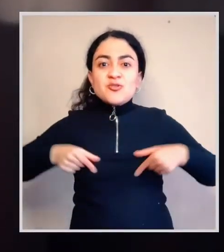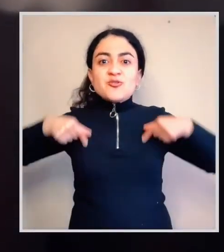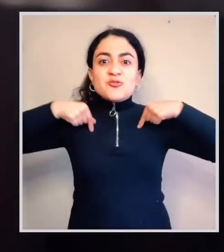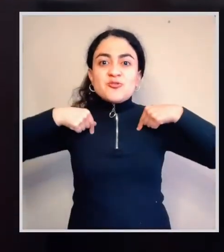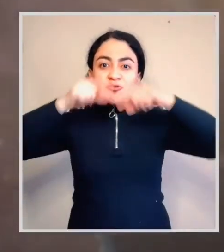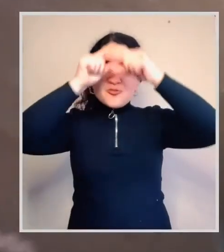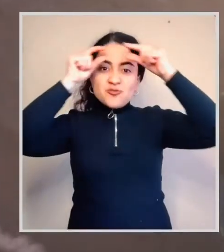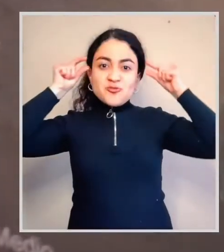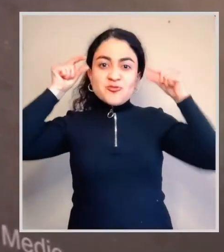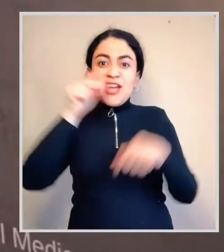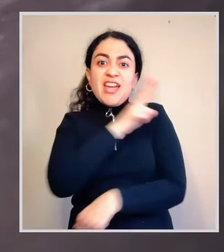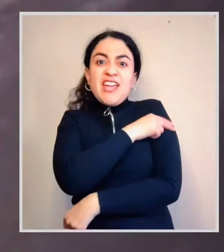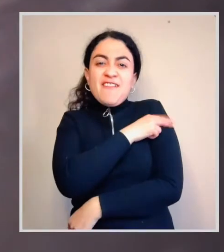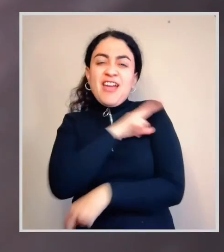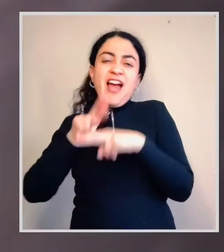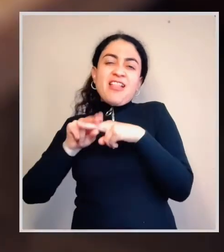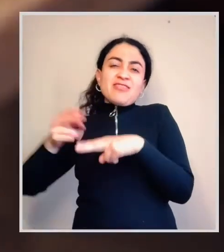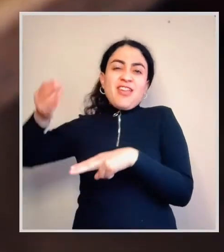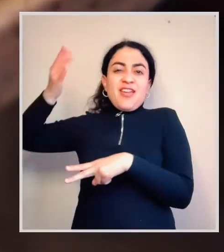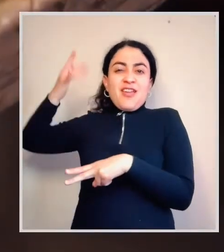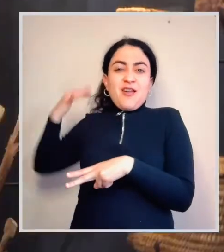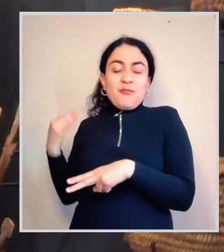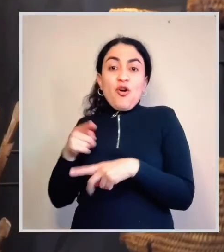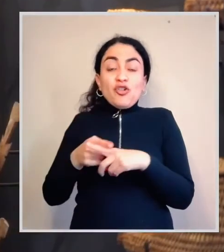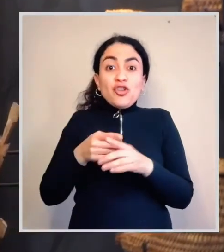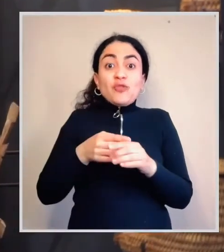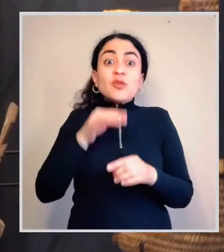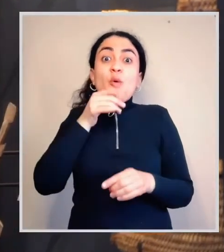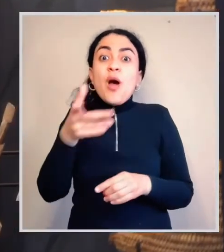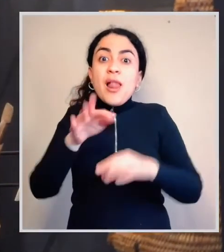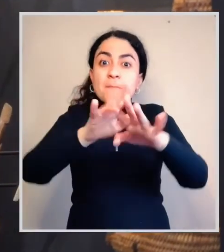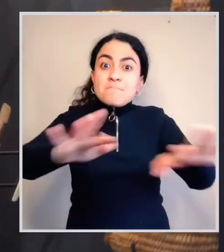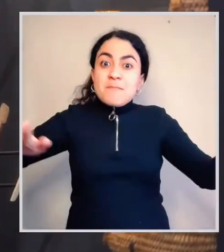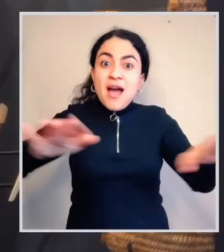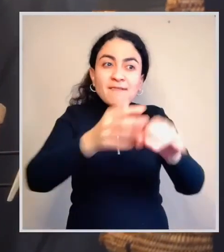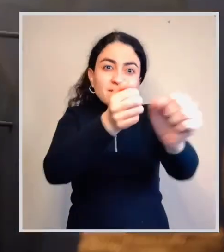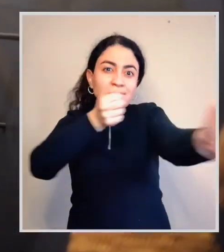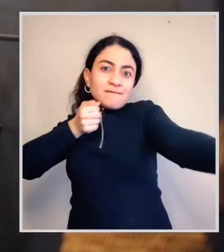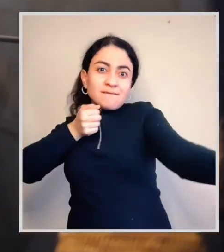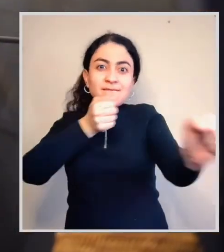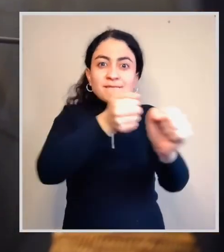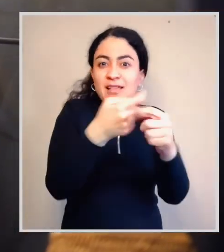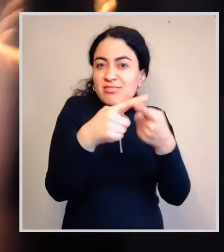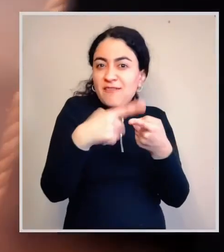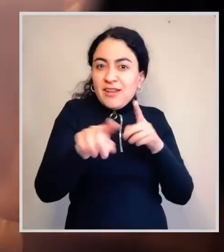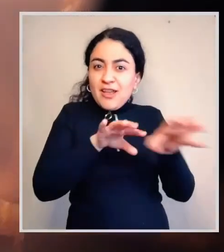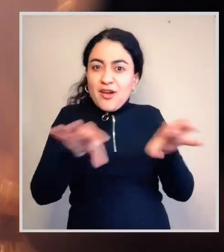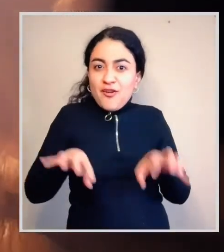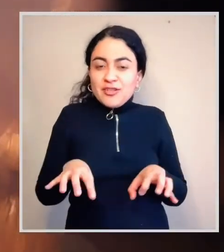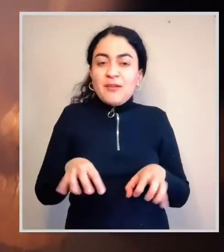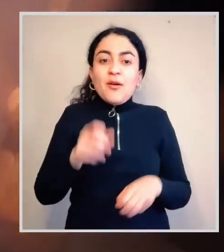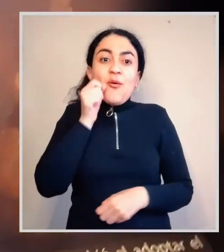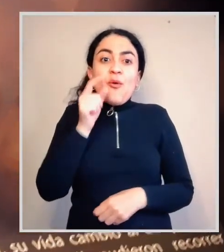Los cazadores terrestres y marinos de la Patagonia están representados por sus artefactos de caza y pesca,